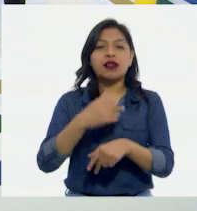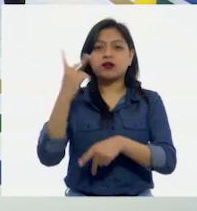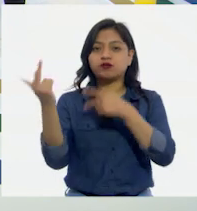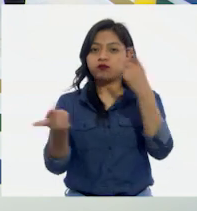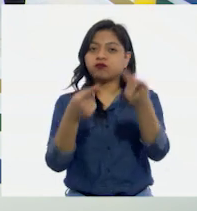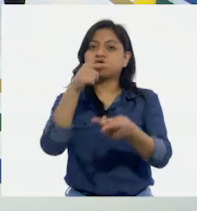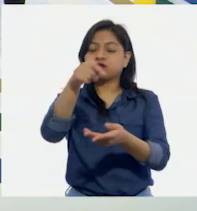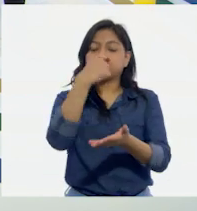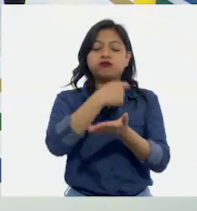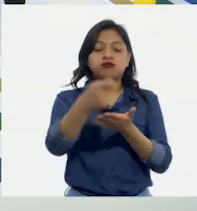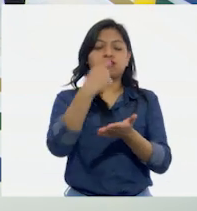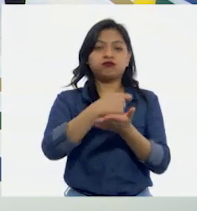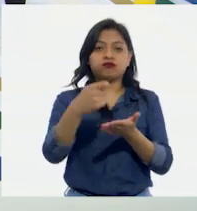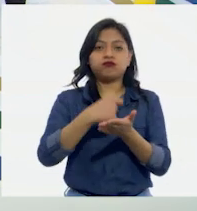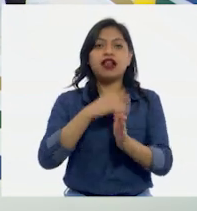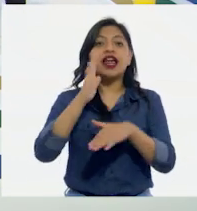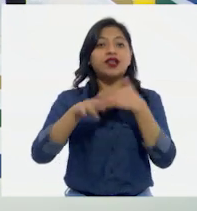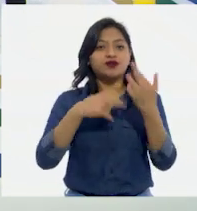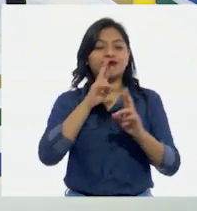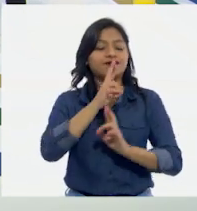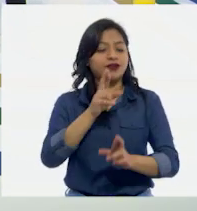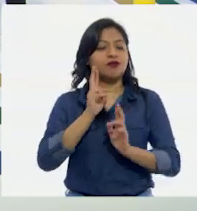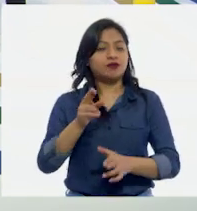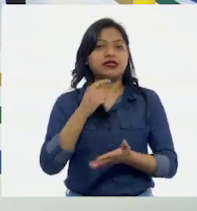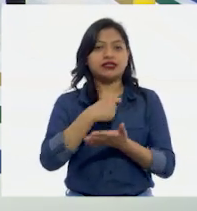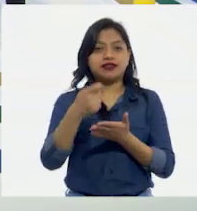en su cuaderno y contéstalas.